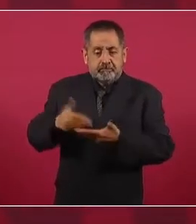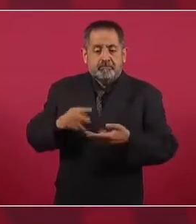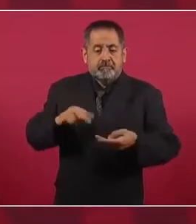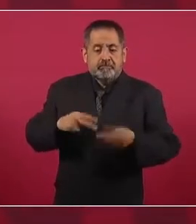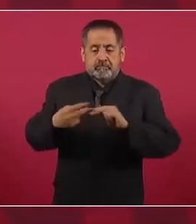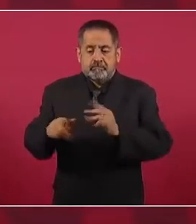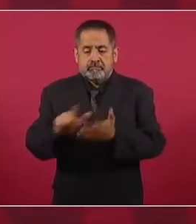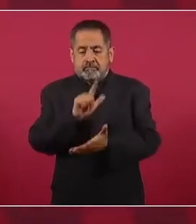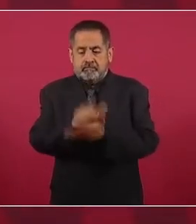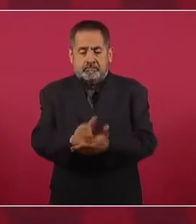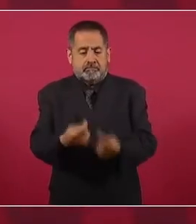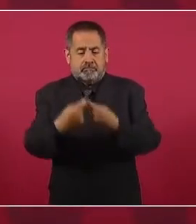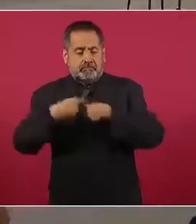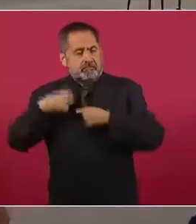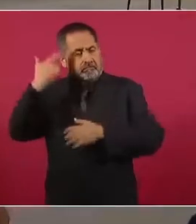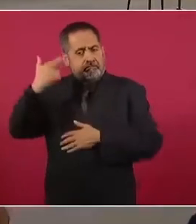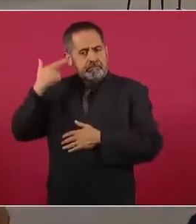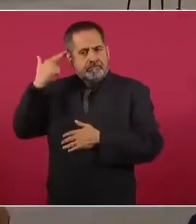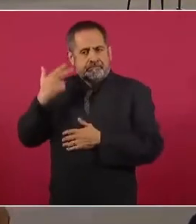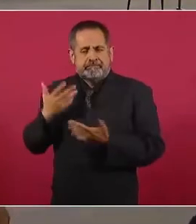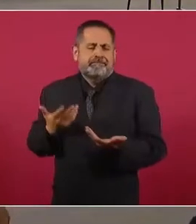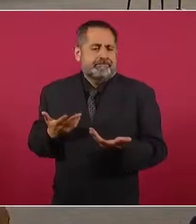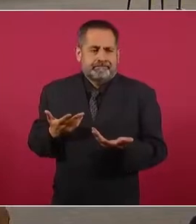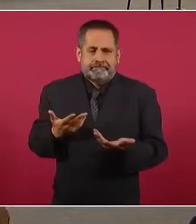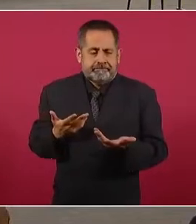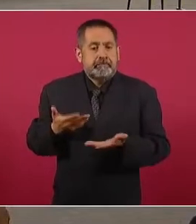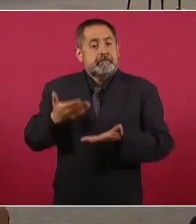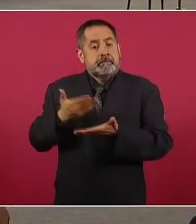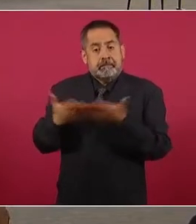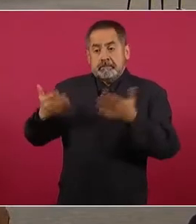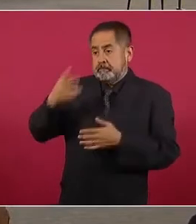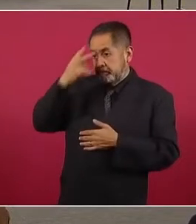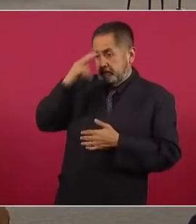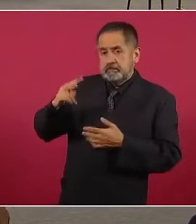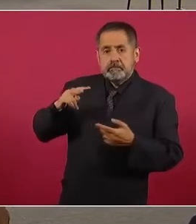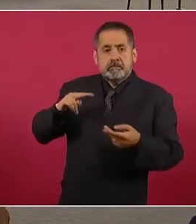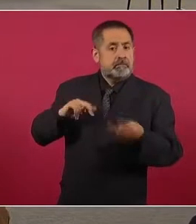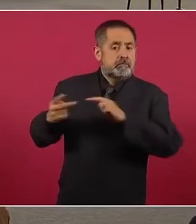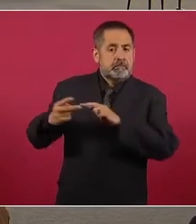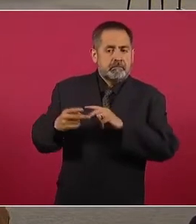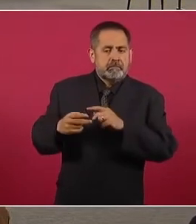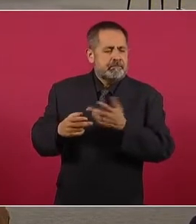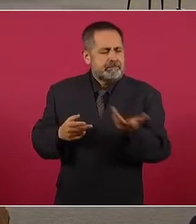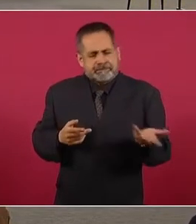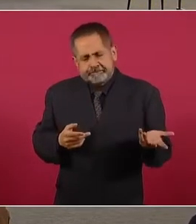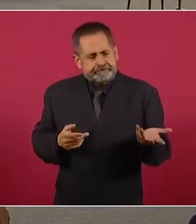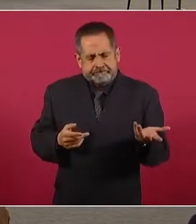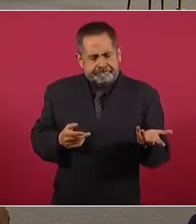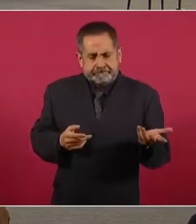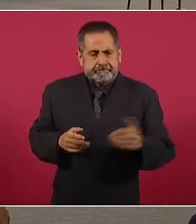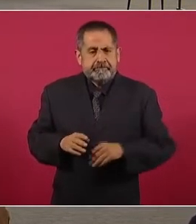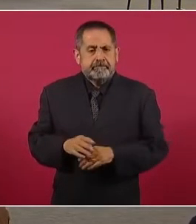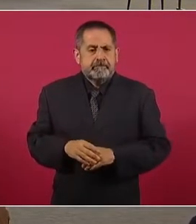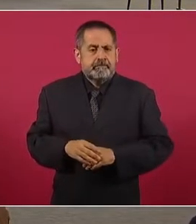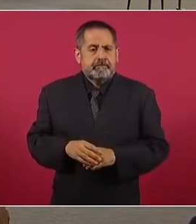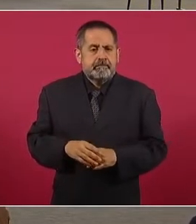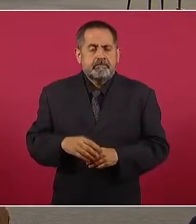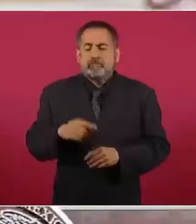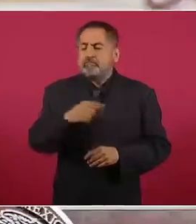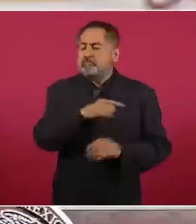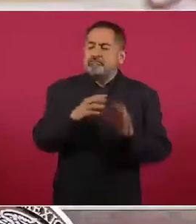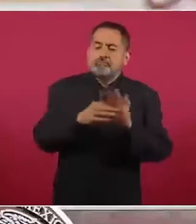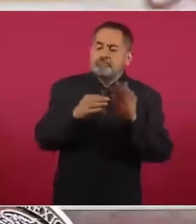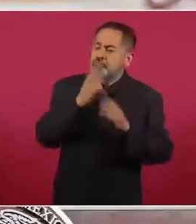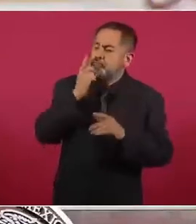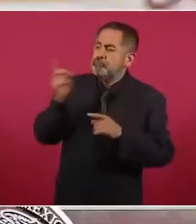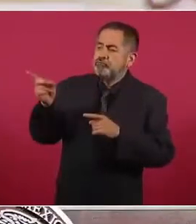Ahora en México vamos en sentido inverso. Y bueno, para cómo va, dice otro, para cómo vamos el Estado